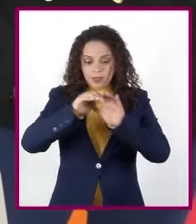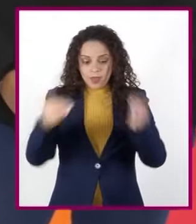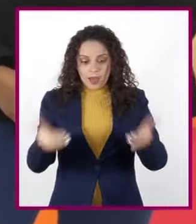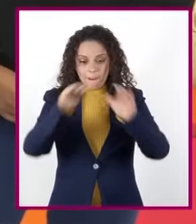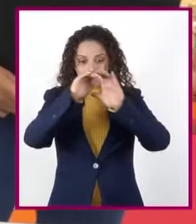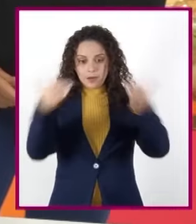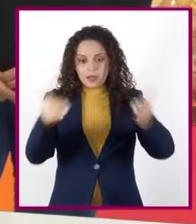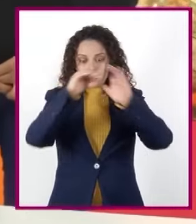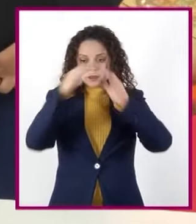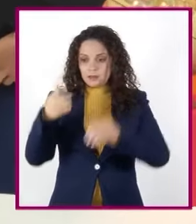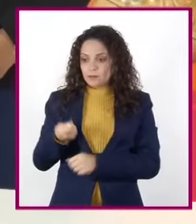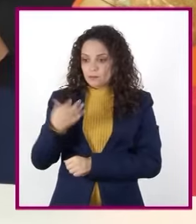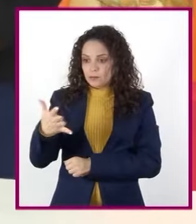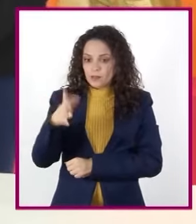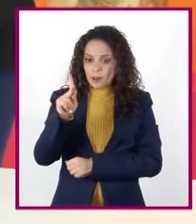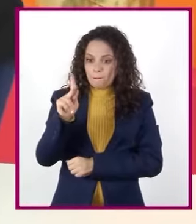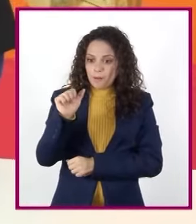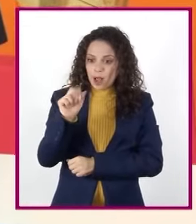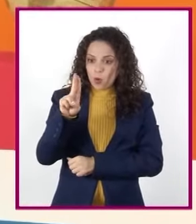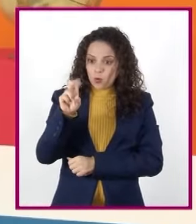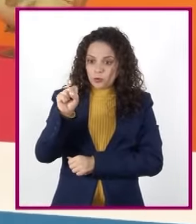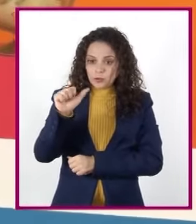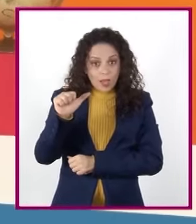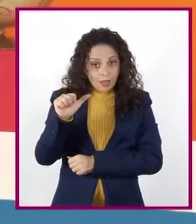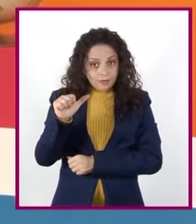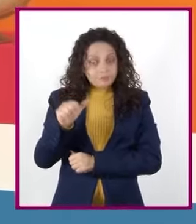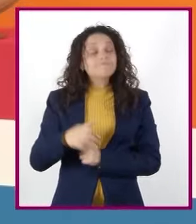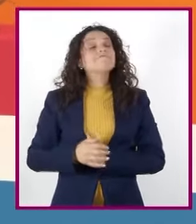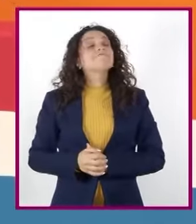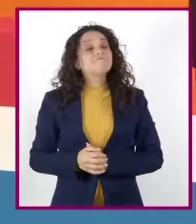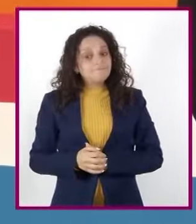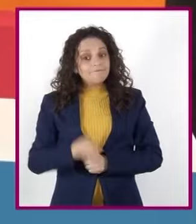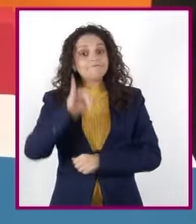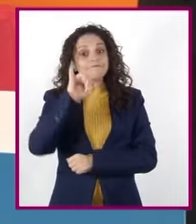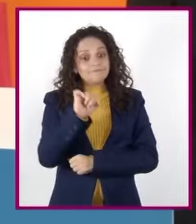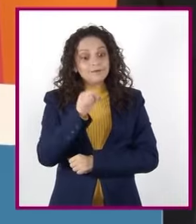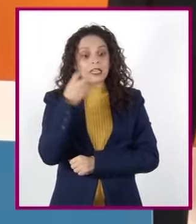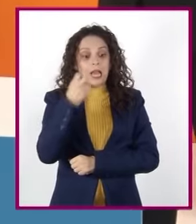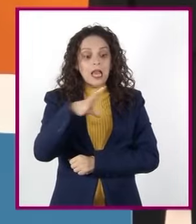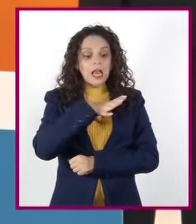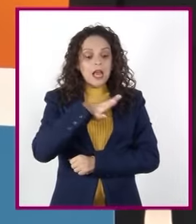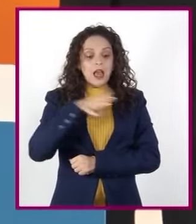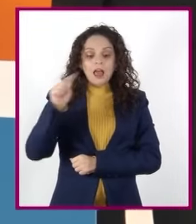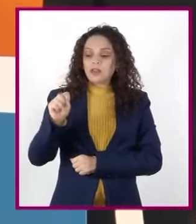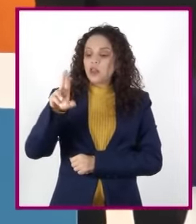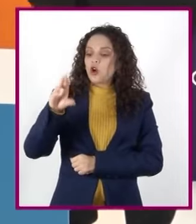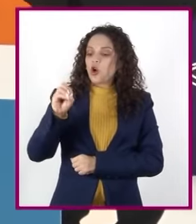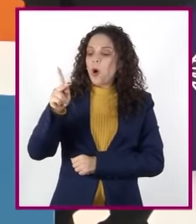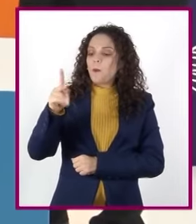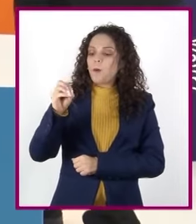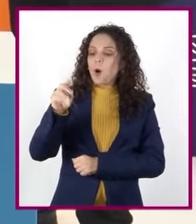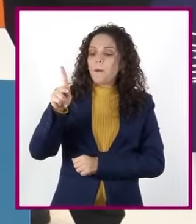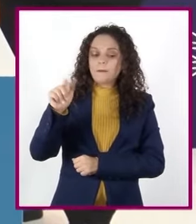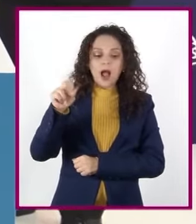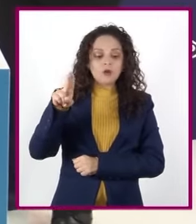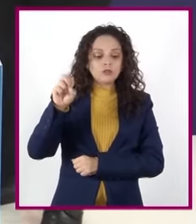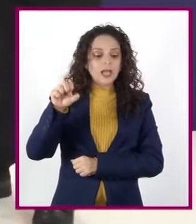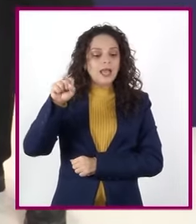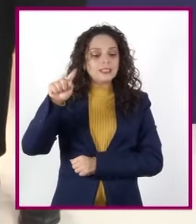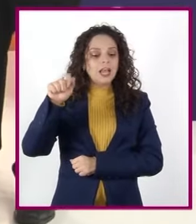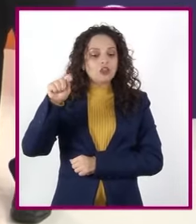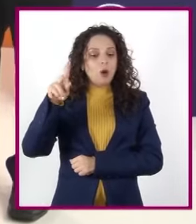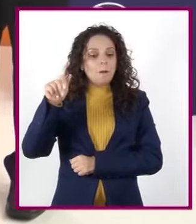denominan pausas? Así es. De este modo tenemos la tropopausa, la estratopausa, la